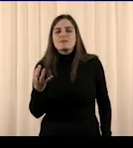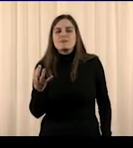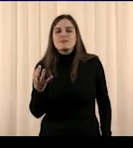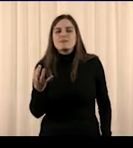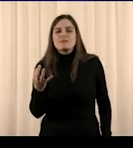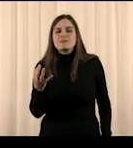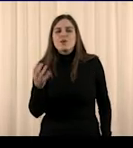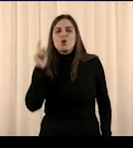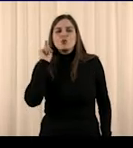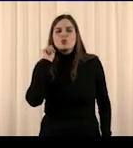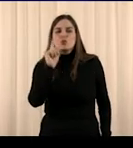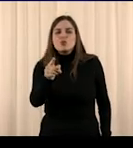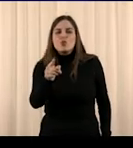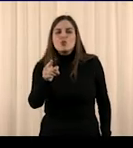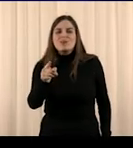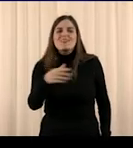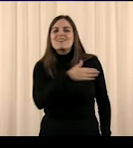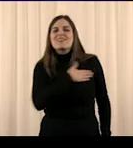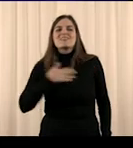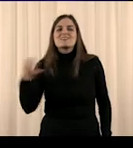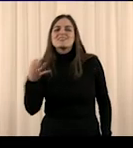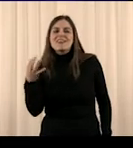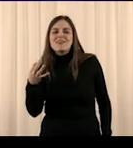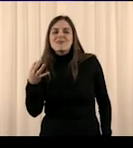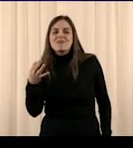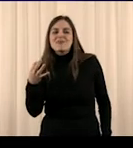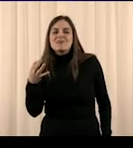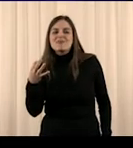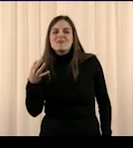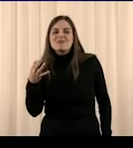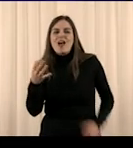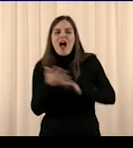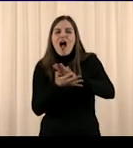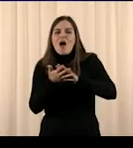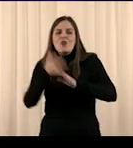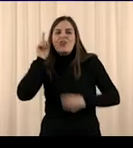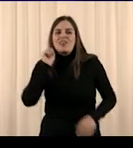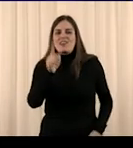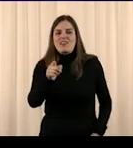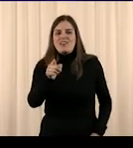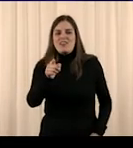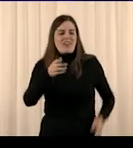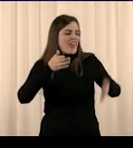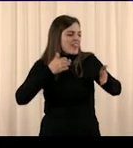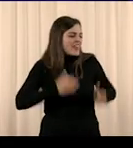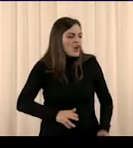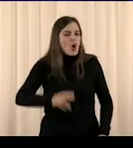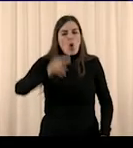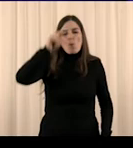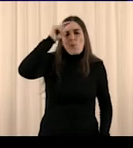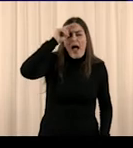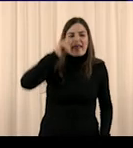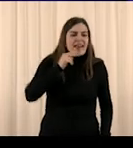Tú. No me refiero a tu hijo, ni a tu padre, ni a tu madre,